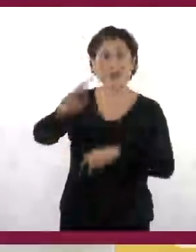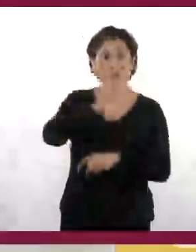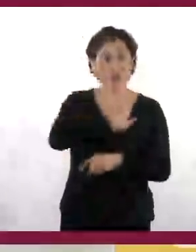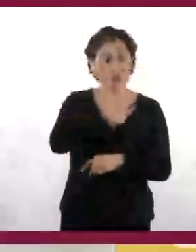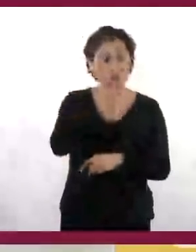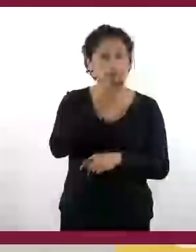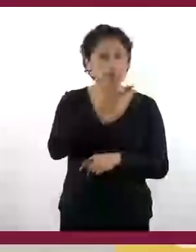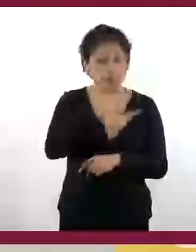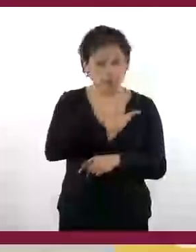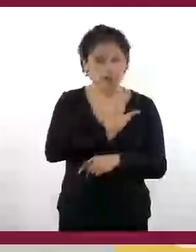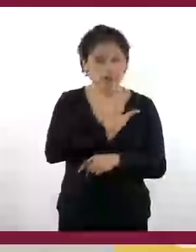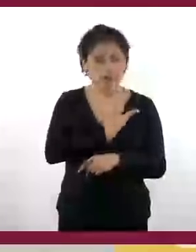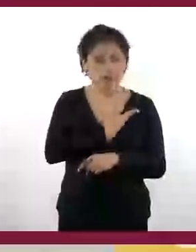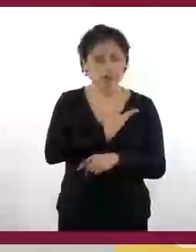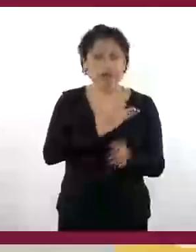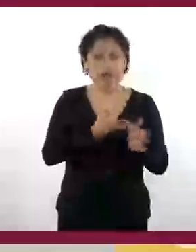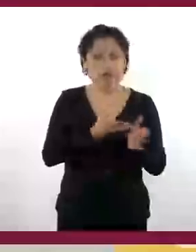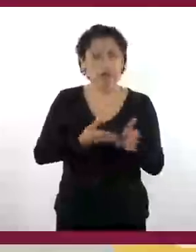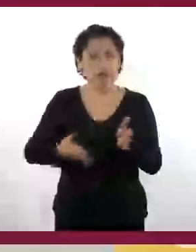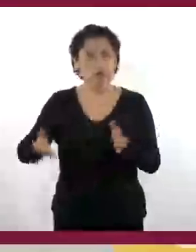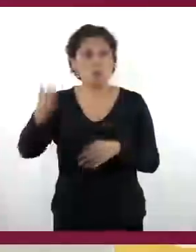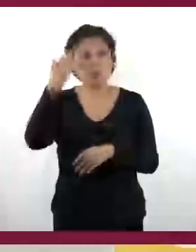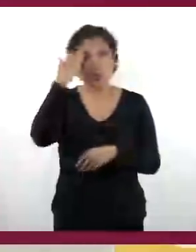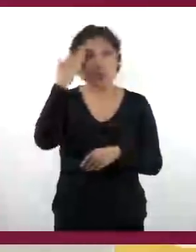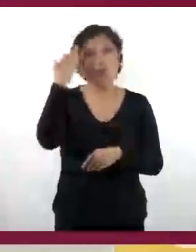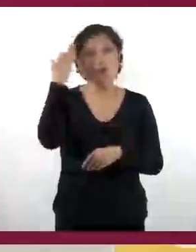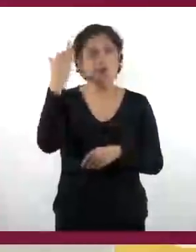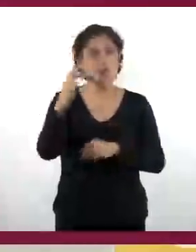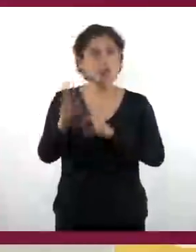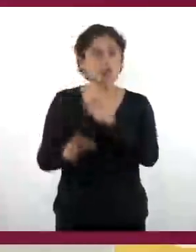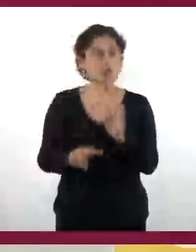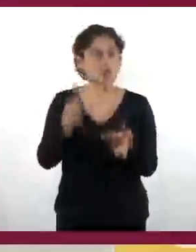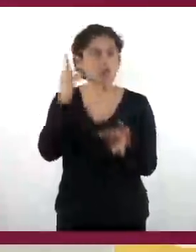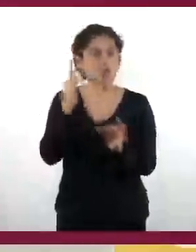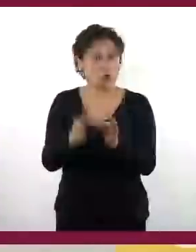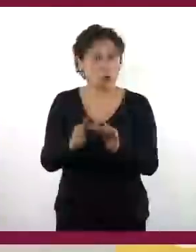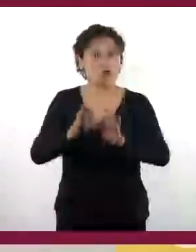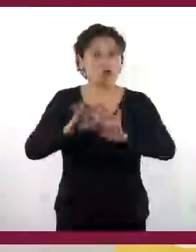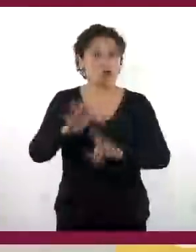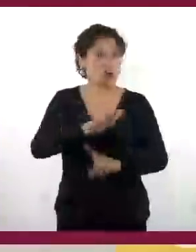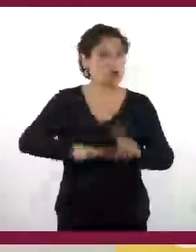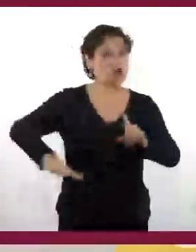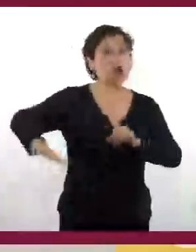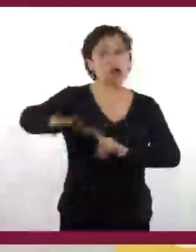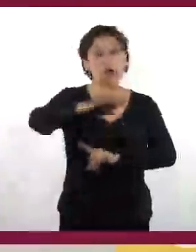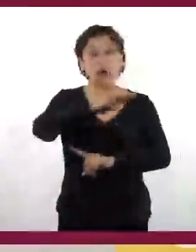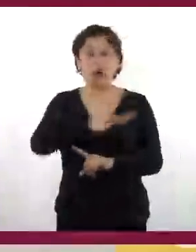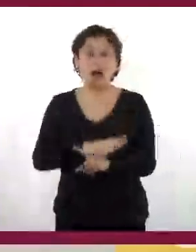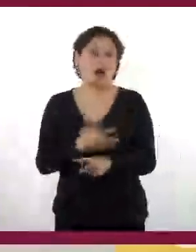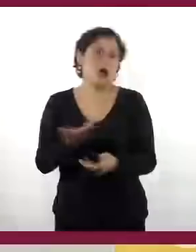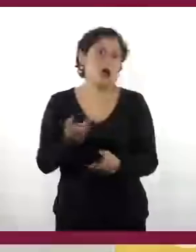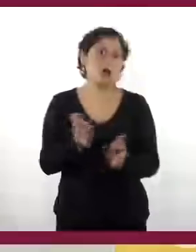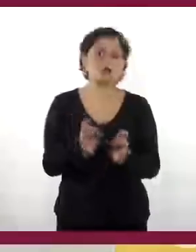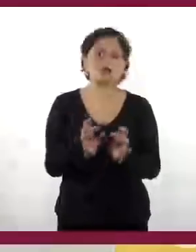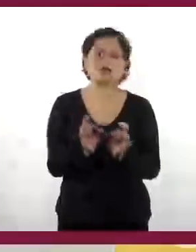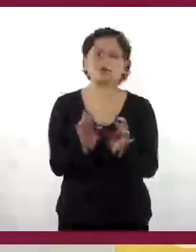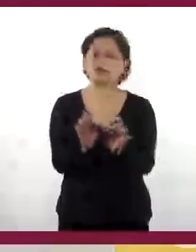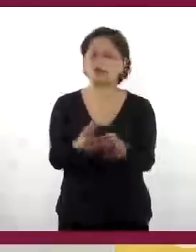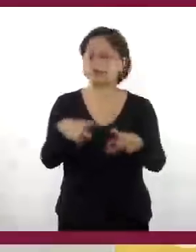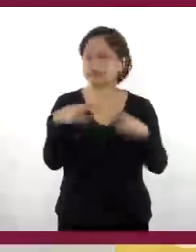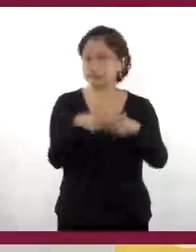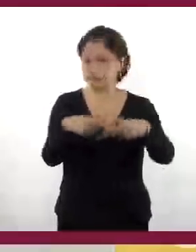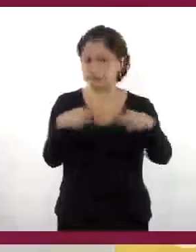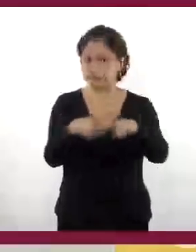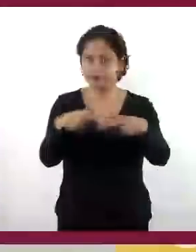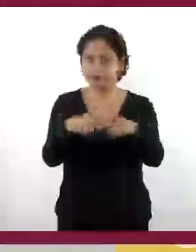de la llegada de los españoles, este ciclo vital perfectamente integrado con un medio ambiente relativamente hostil, no muy fértil,